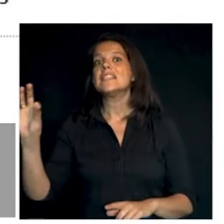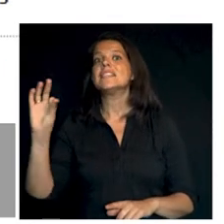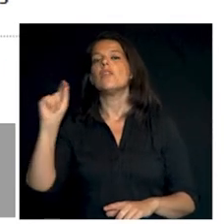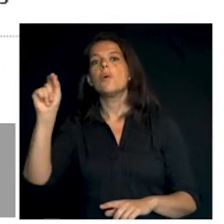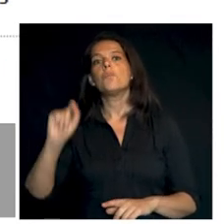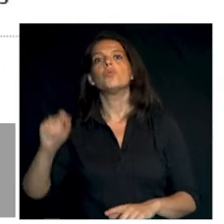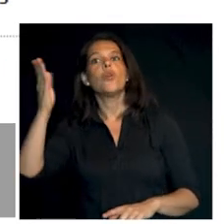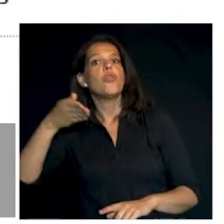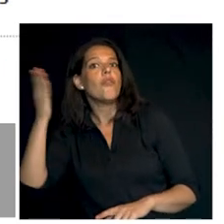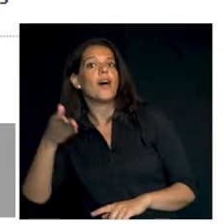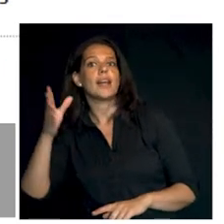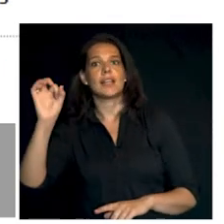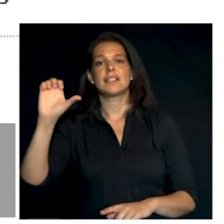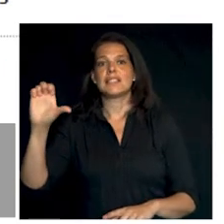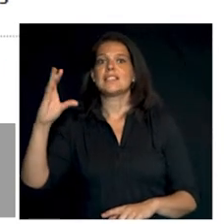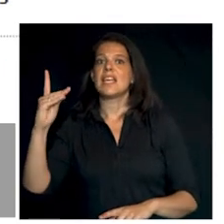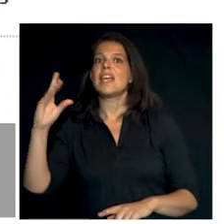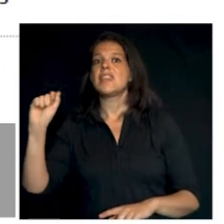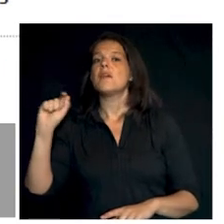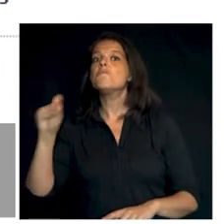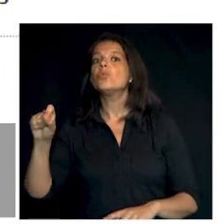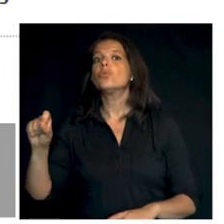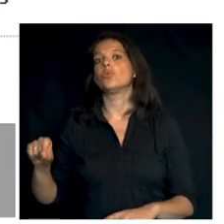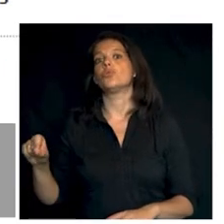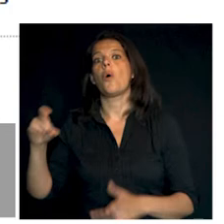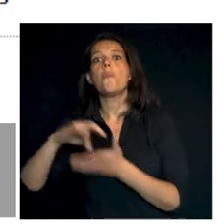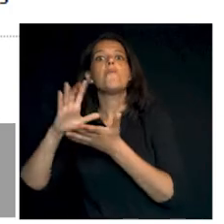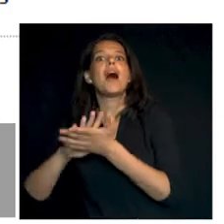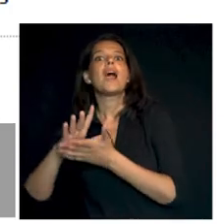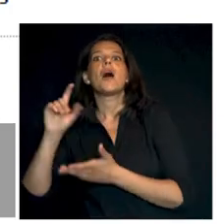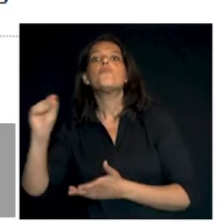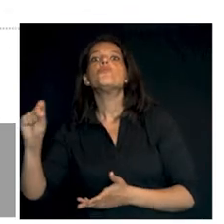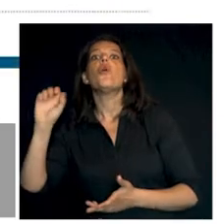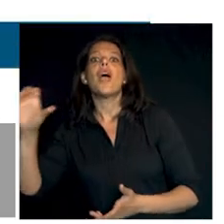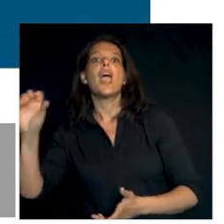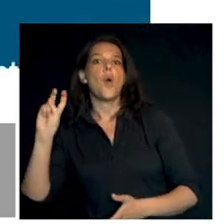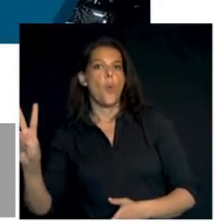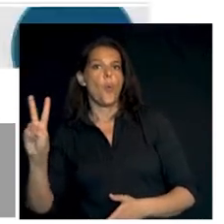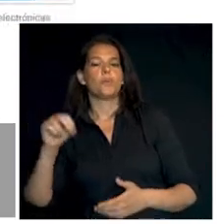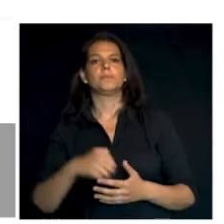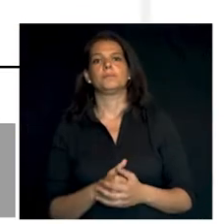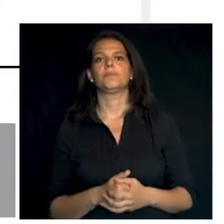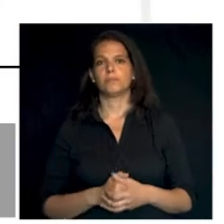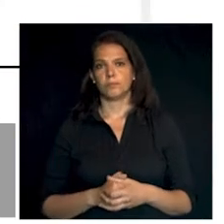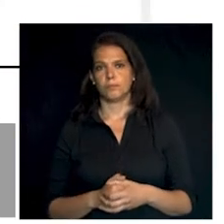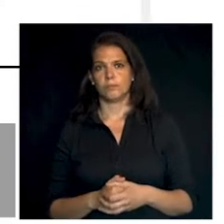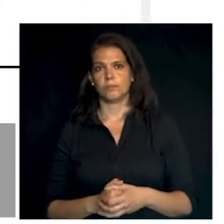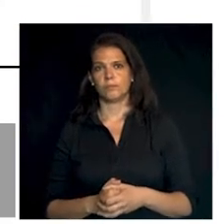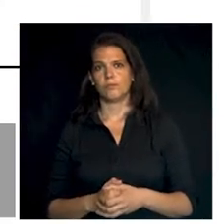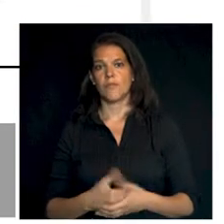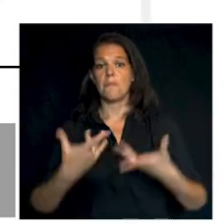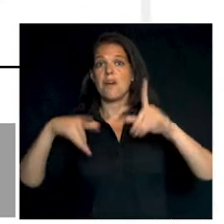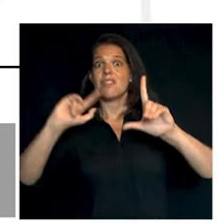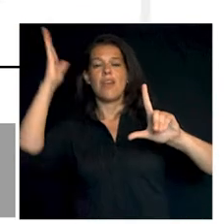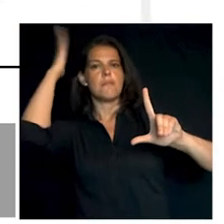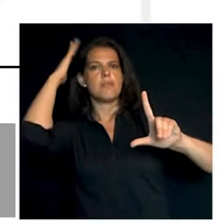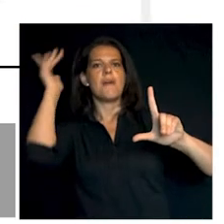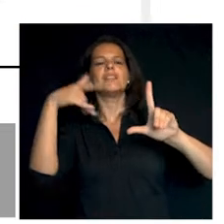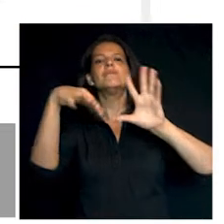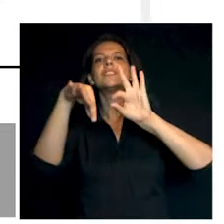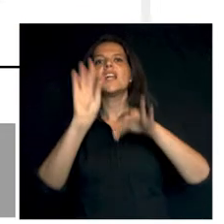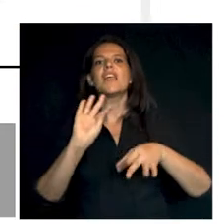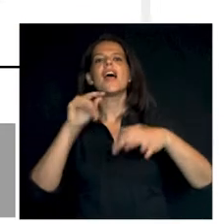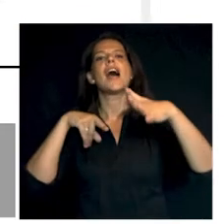.sede.malaga.eu. Sobre la pantalla principal